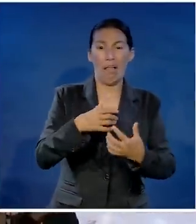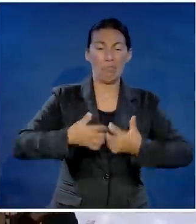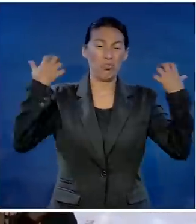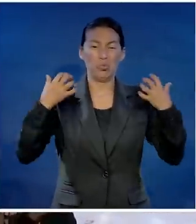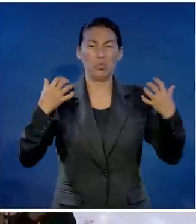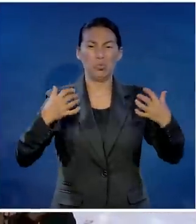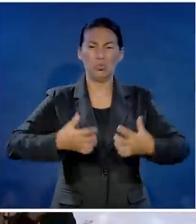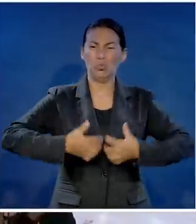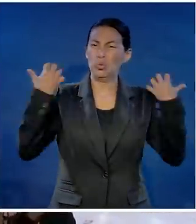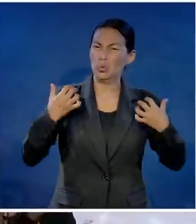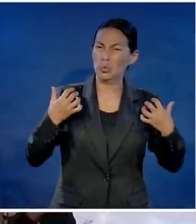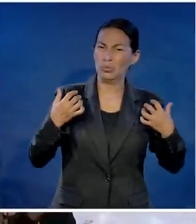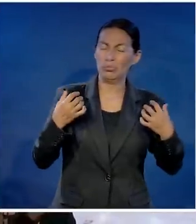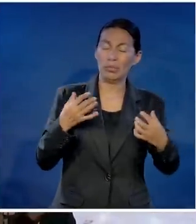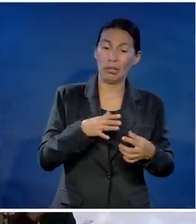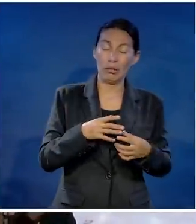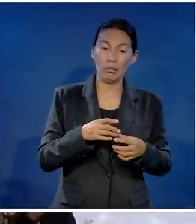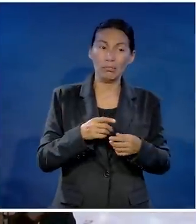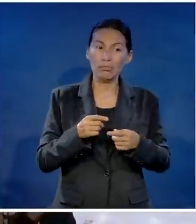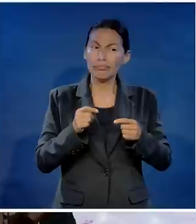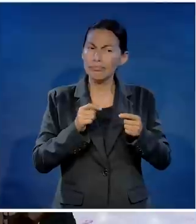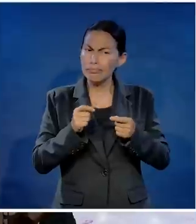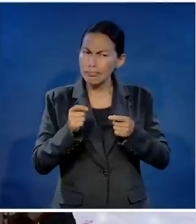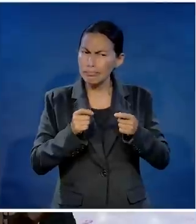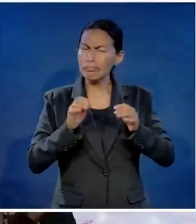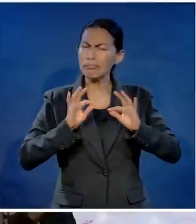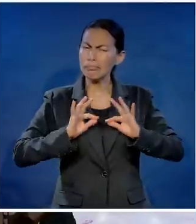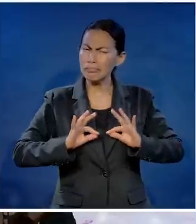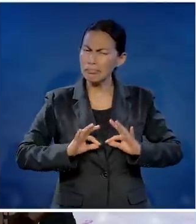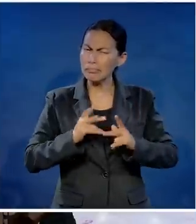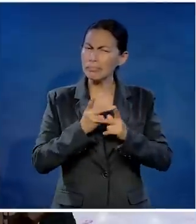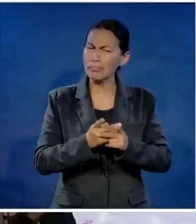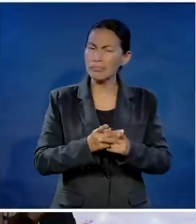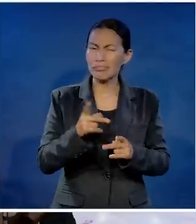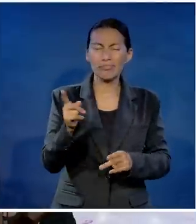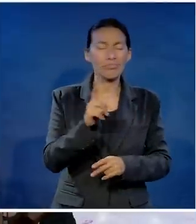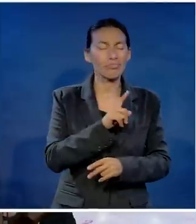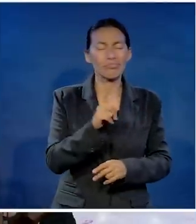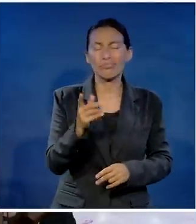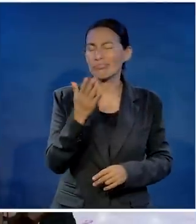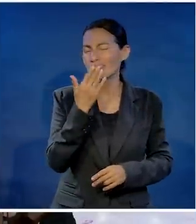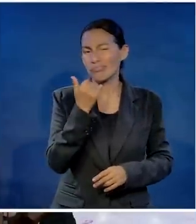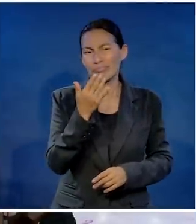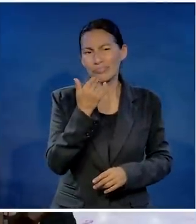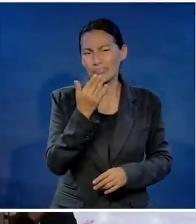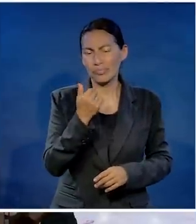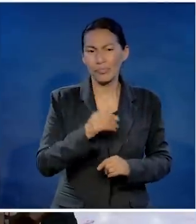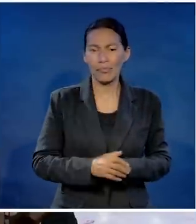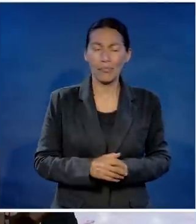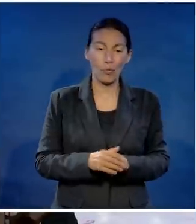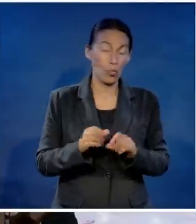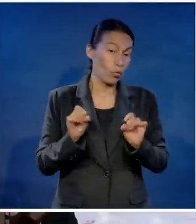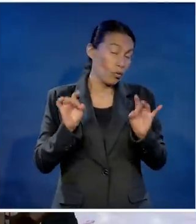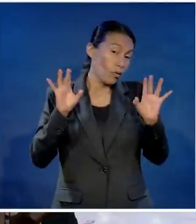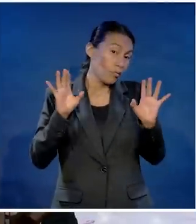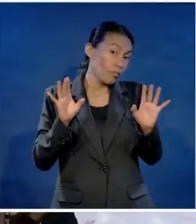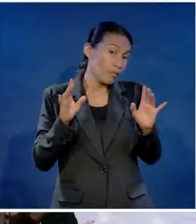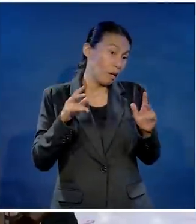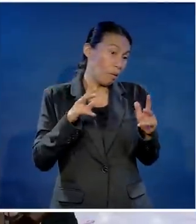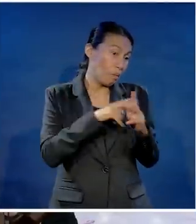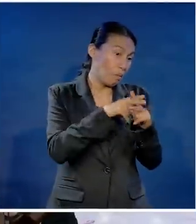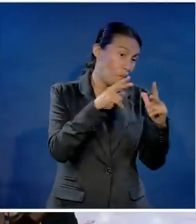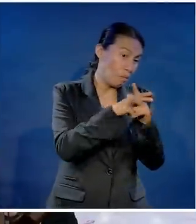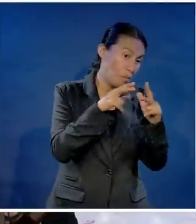provocación. Nunca logró controlar su temperamento y un día, después de haber firmado ese contrato en el 2012,